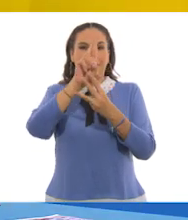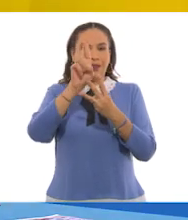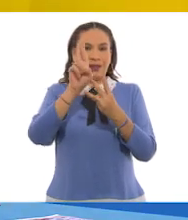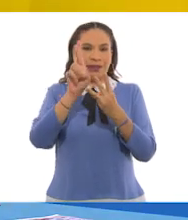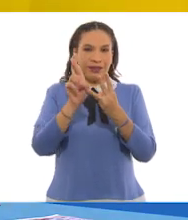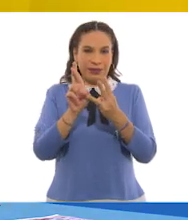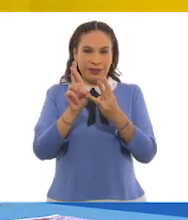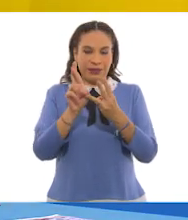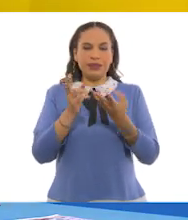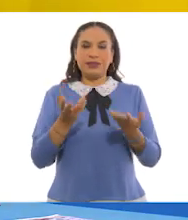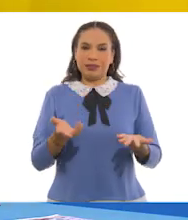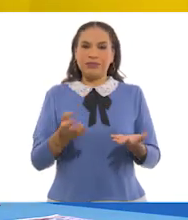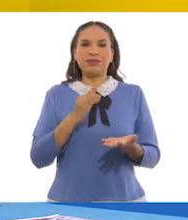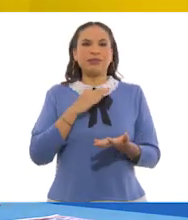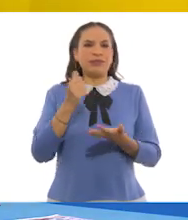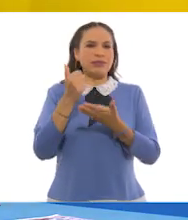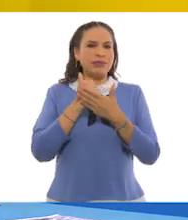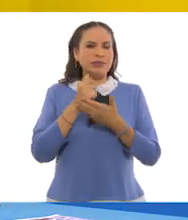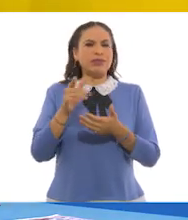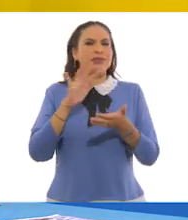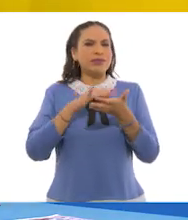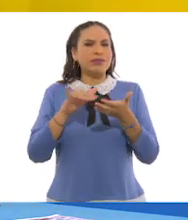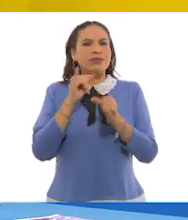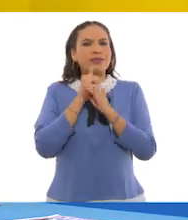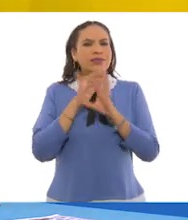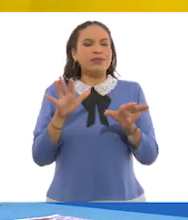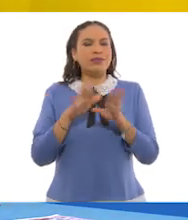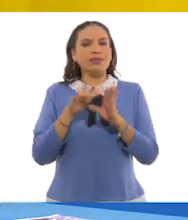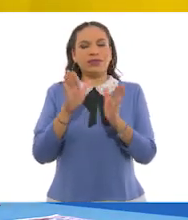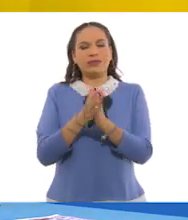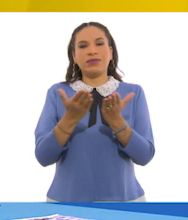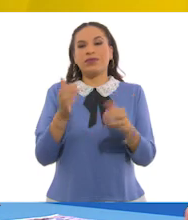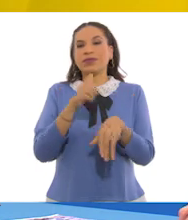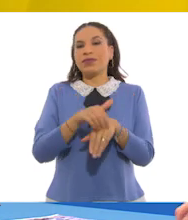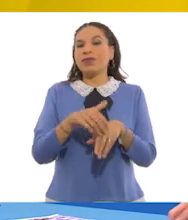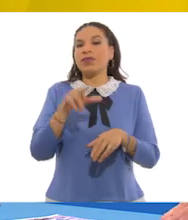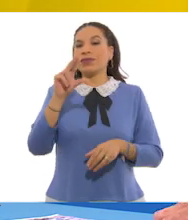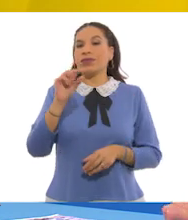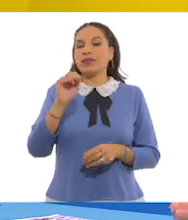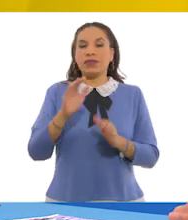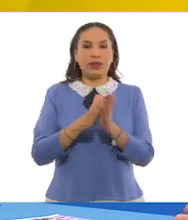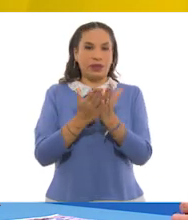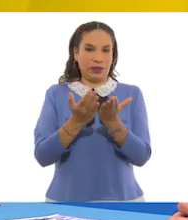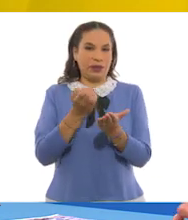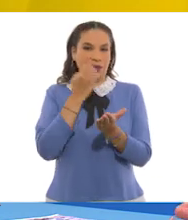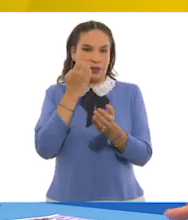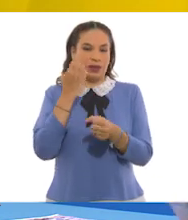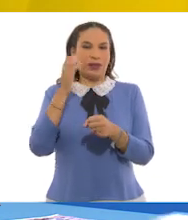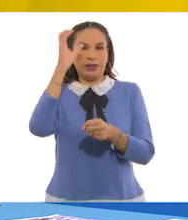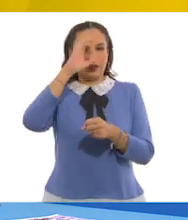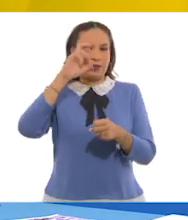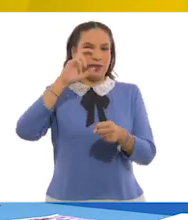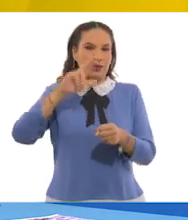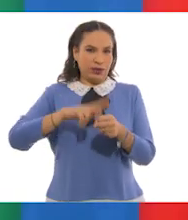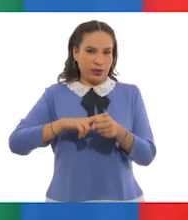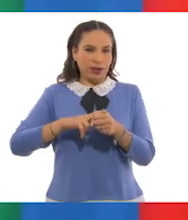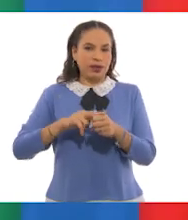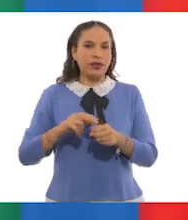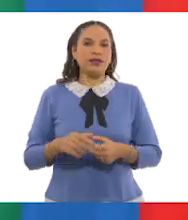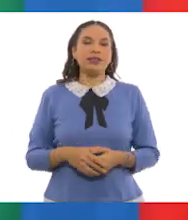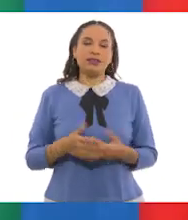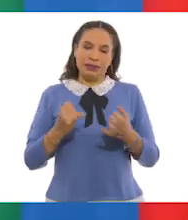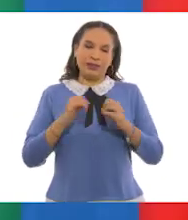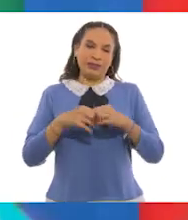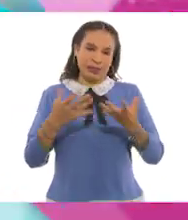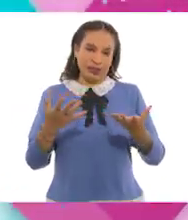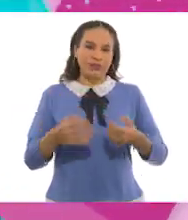Correcto. ¿Me podrías ayudar con la lectura de la información de la página 89 del libro de texto de Ciencias Naturales? Claro